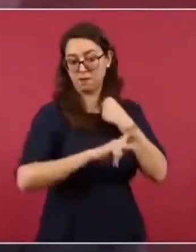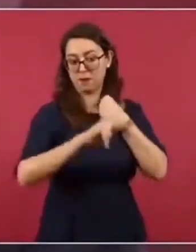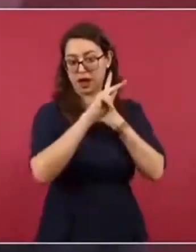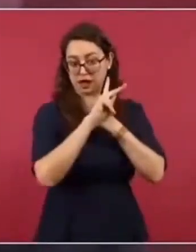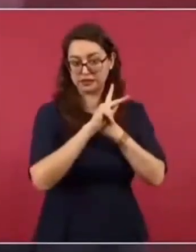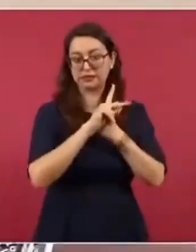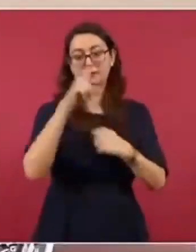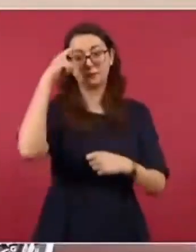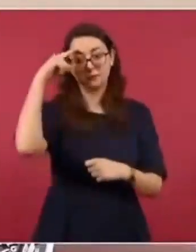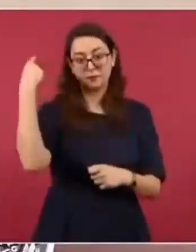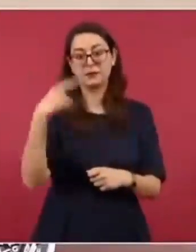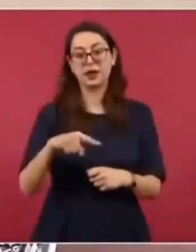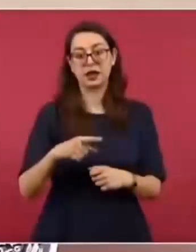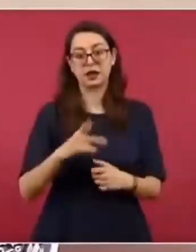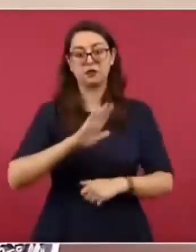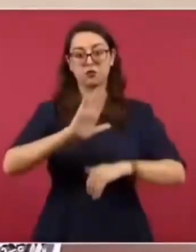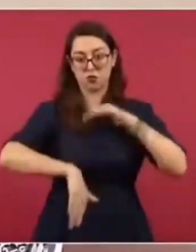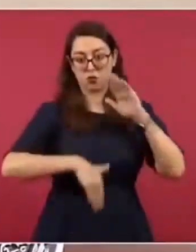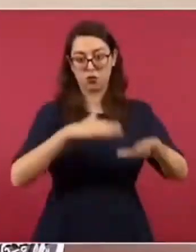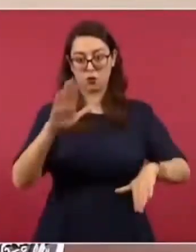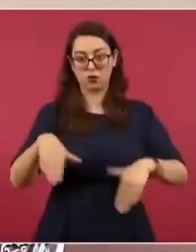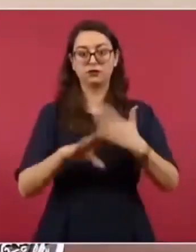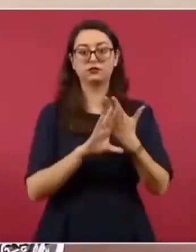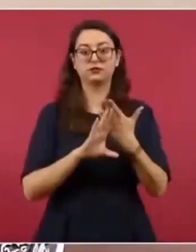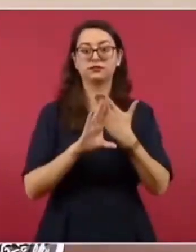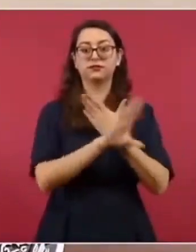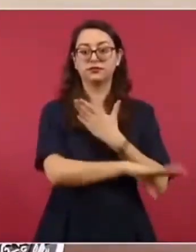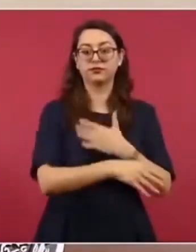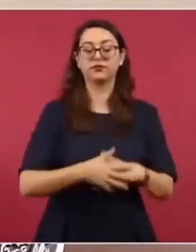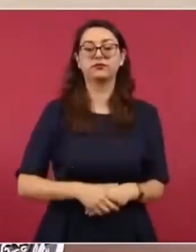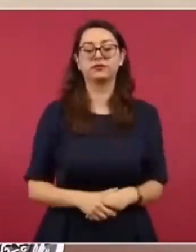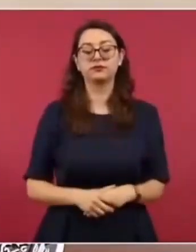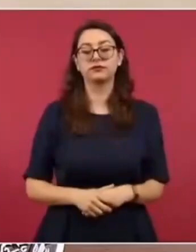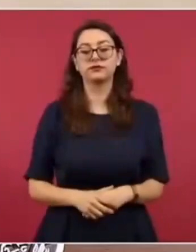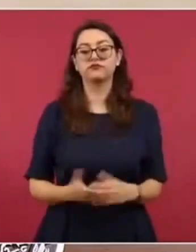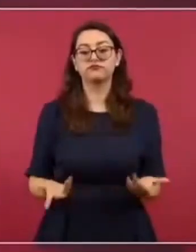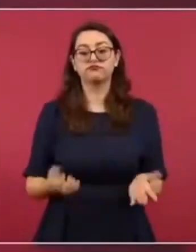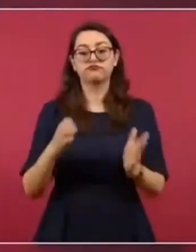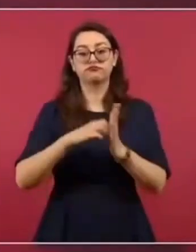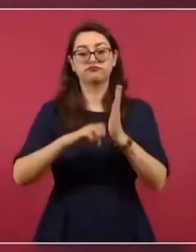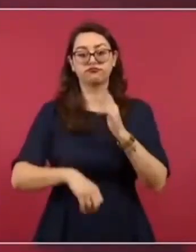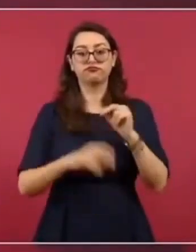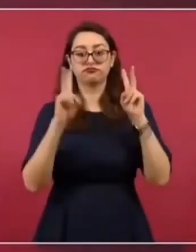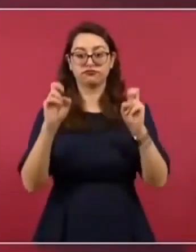para que no se den estas muertes, por ejemplo, el control de las armas.